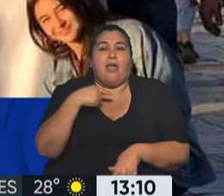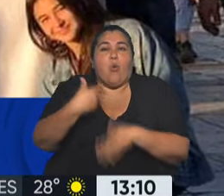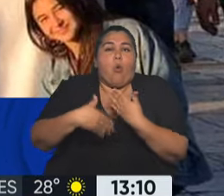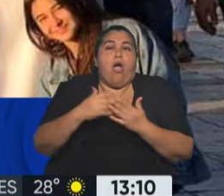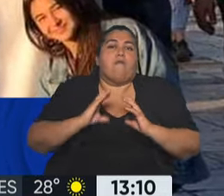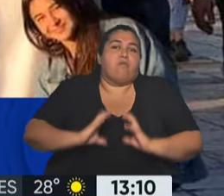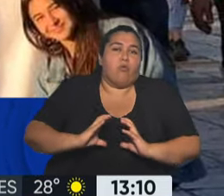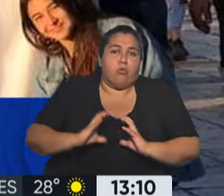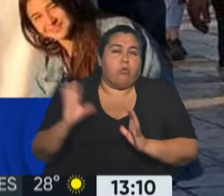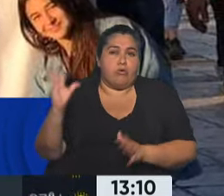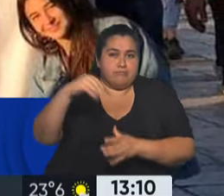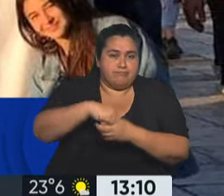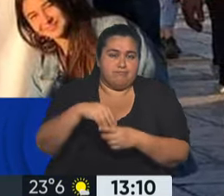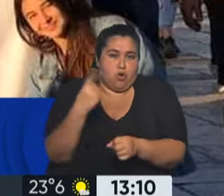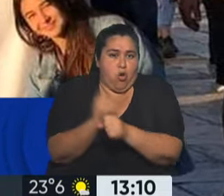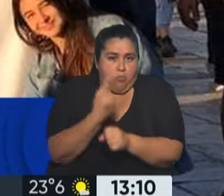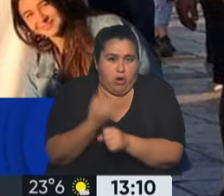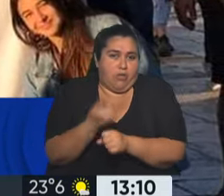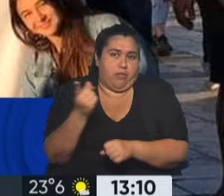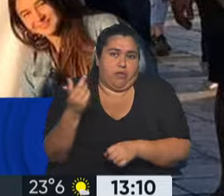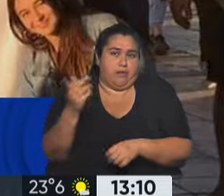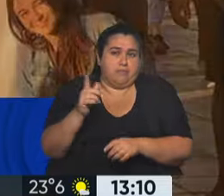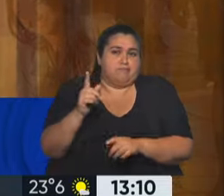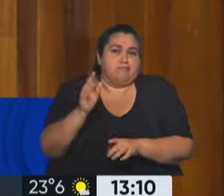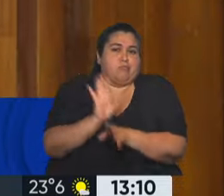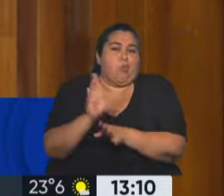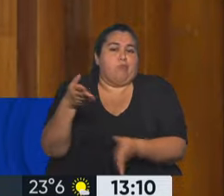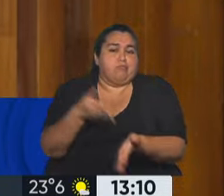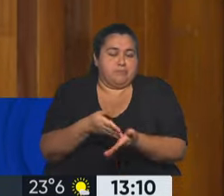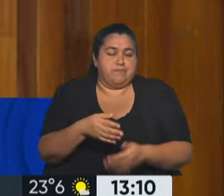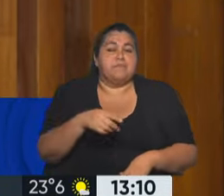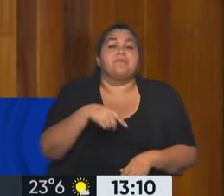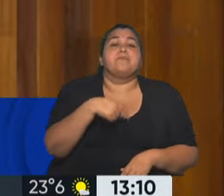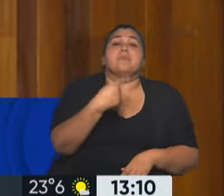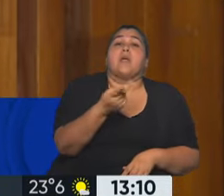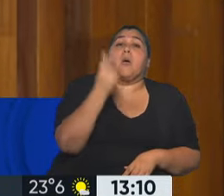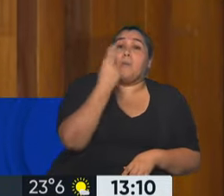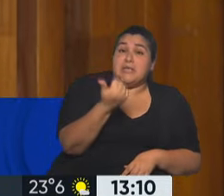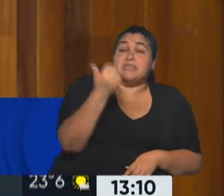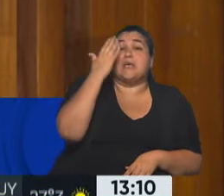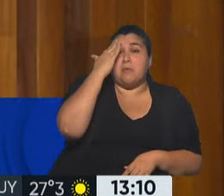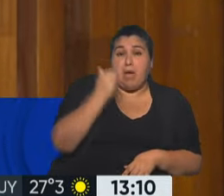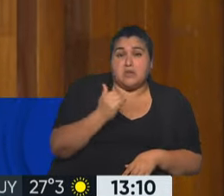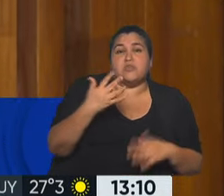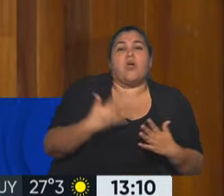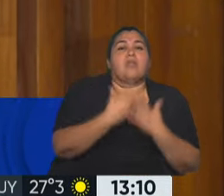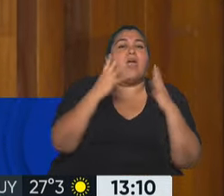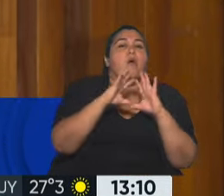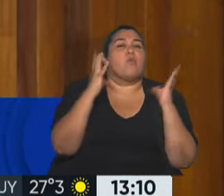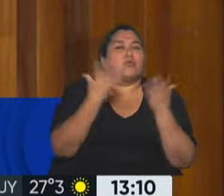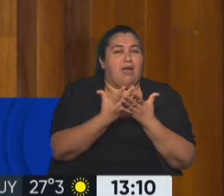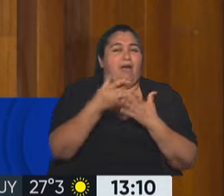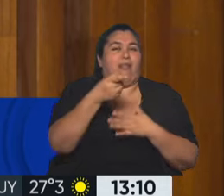al fútbol y no la aceptan. Para el 26 de marzo, que es el Día Mundial de Concientización de la